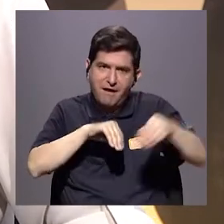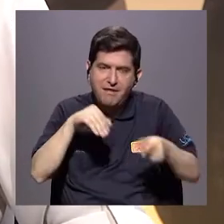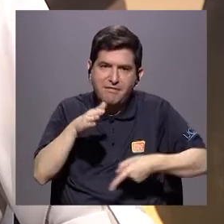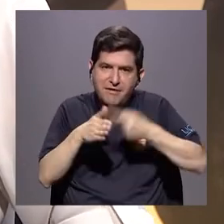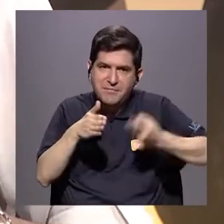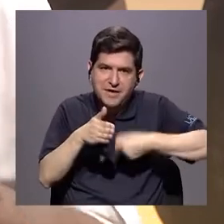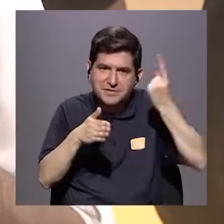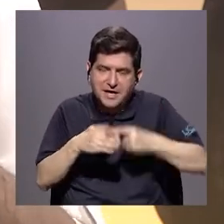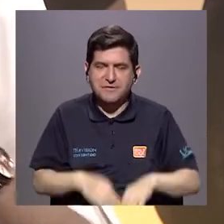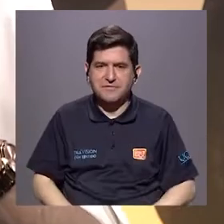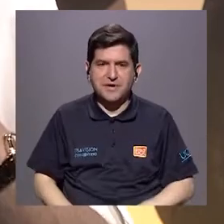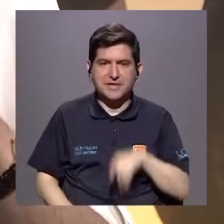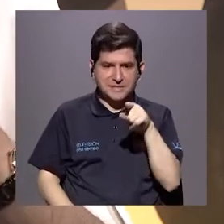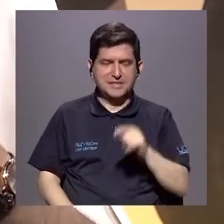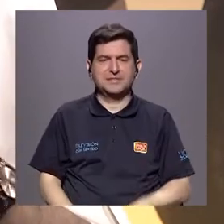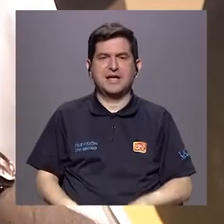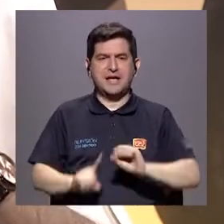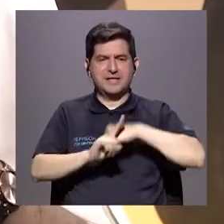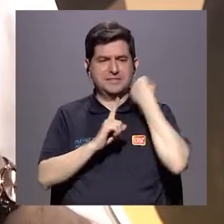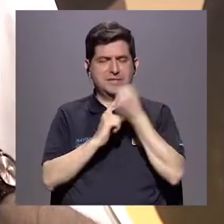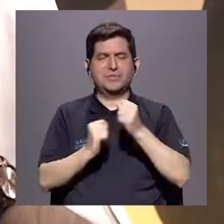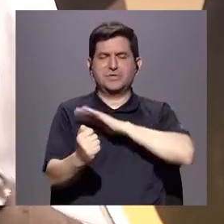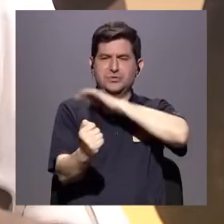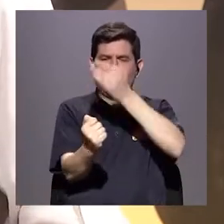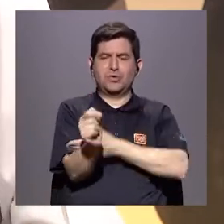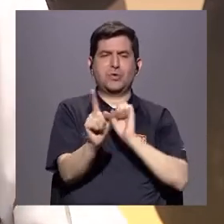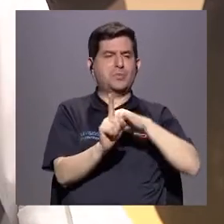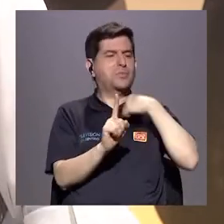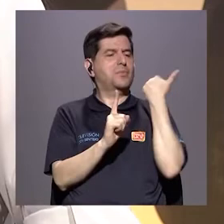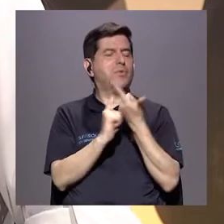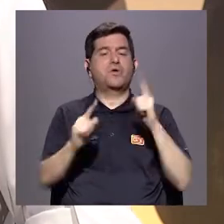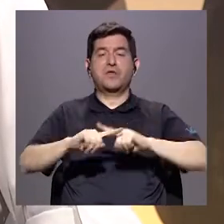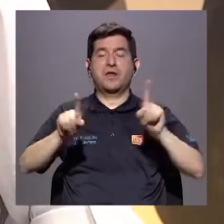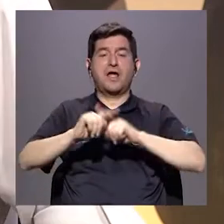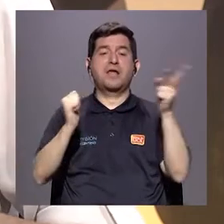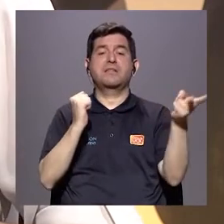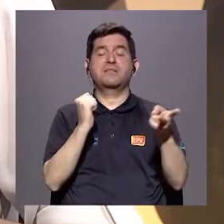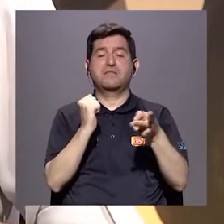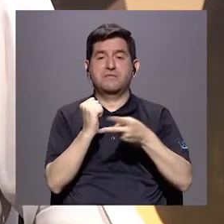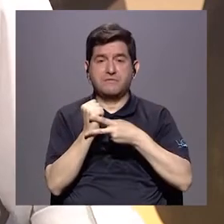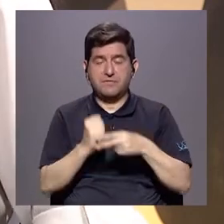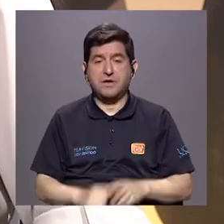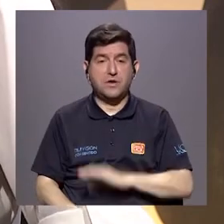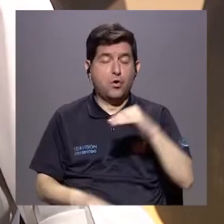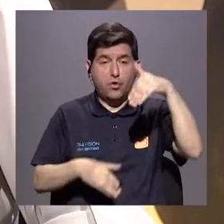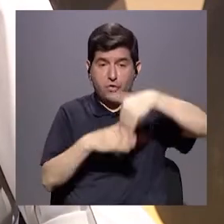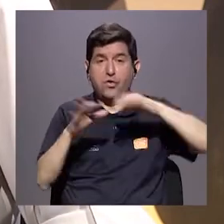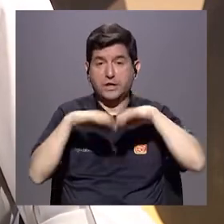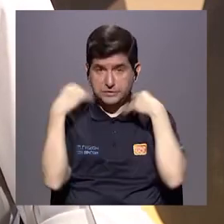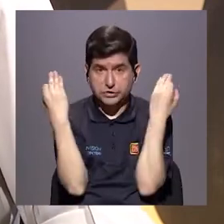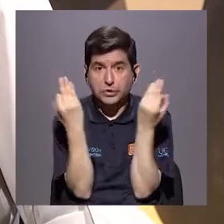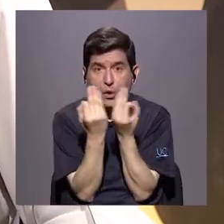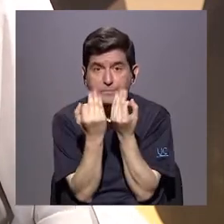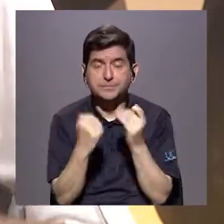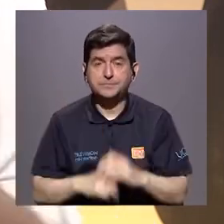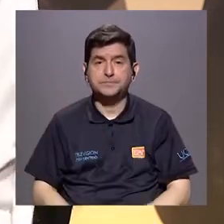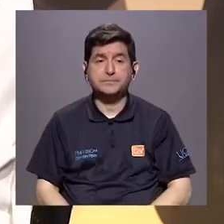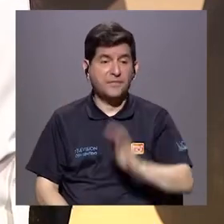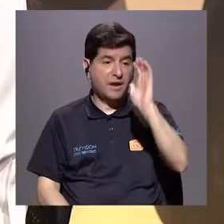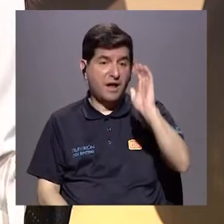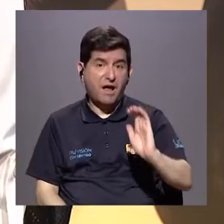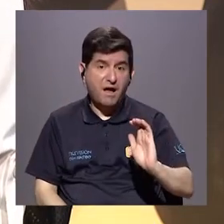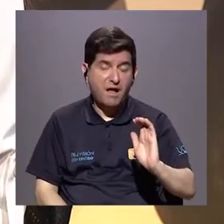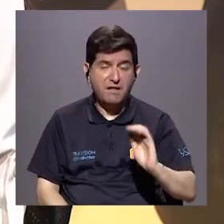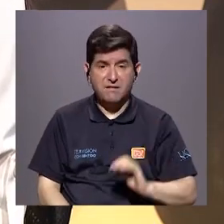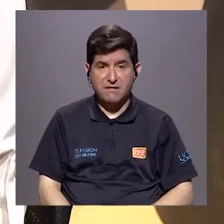muchas veces ocupan una posición de poder social en muchos casos o poder en la familia, entonces el niño